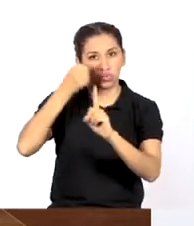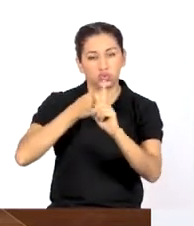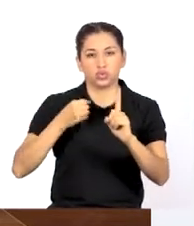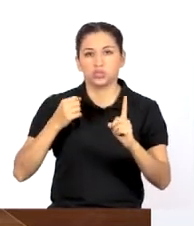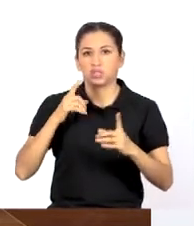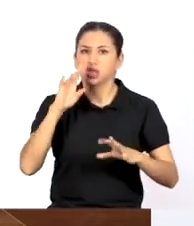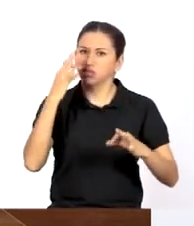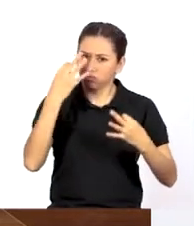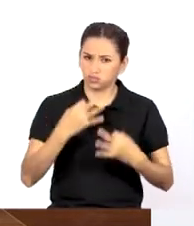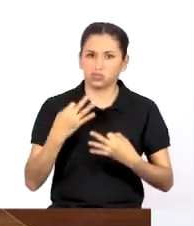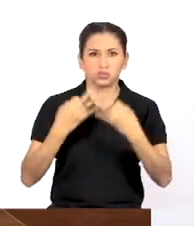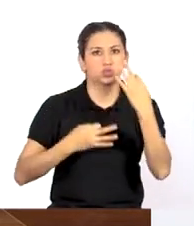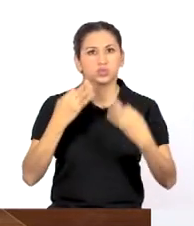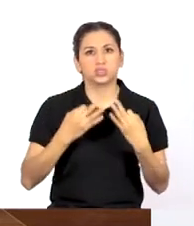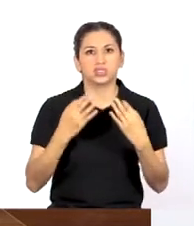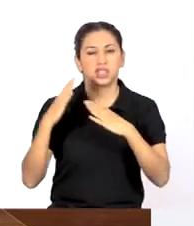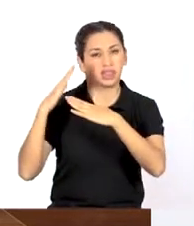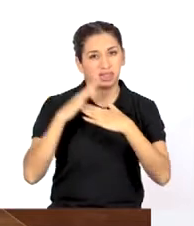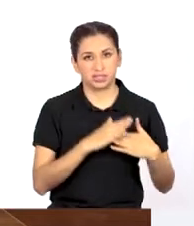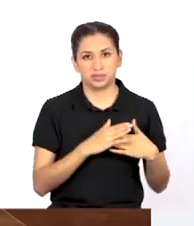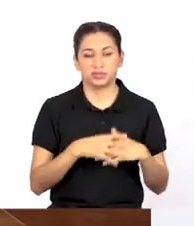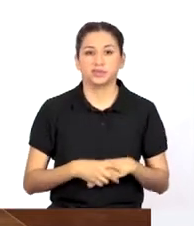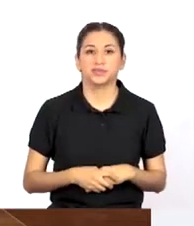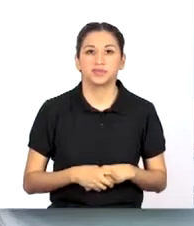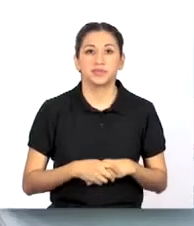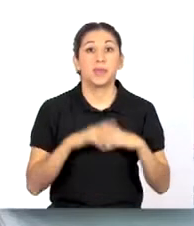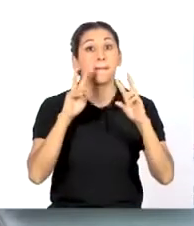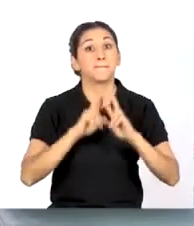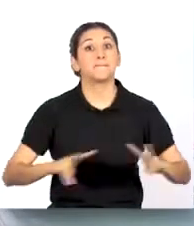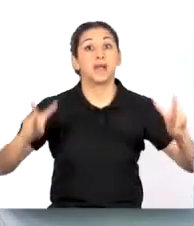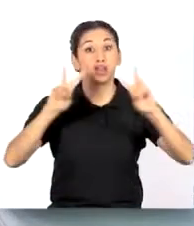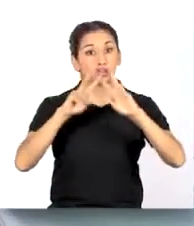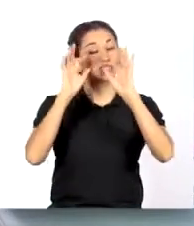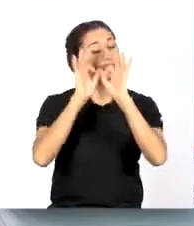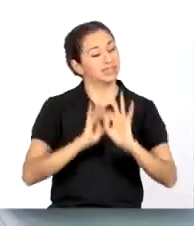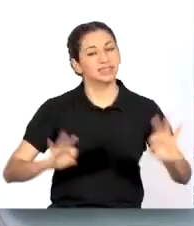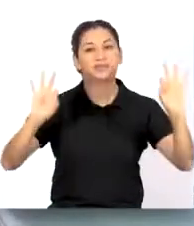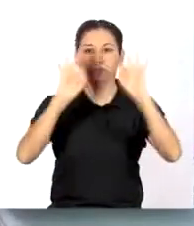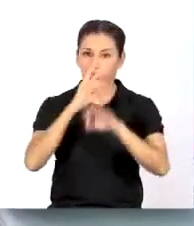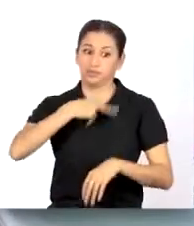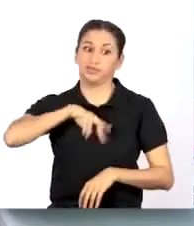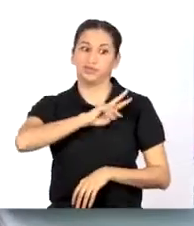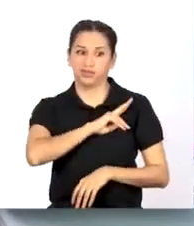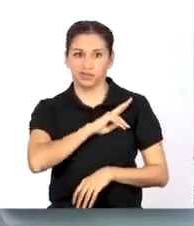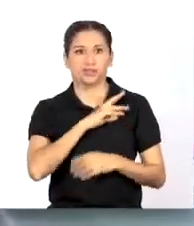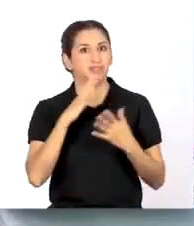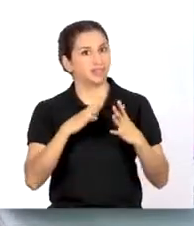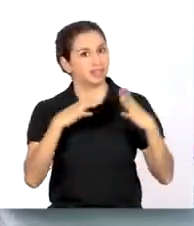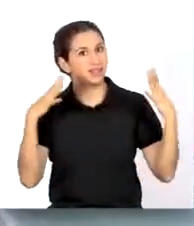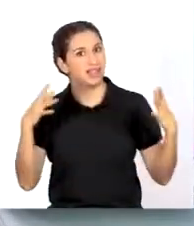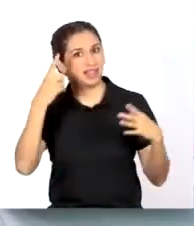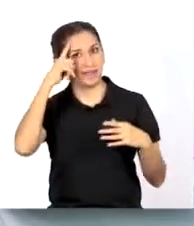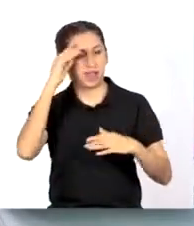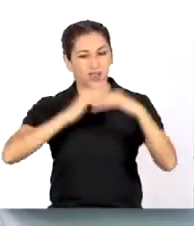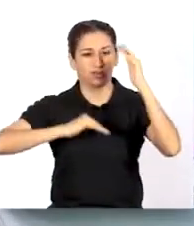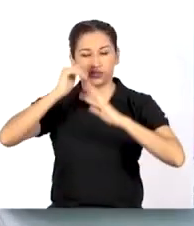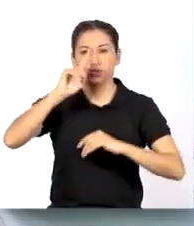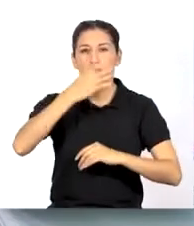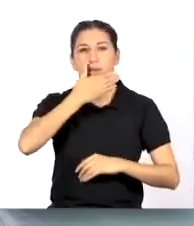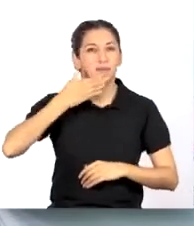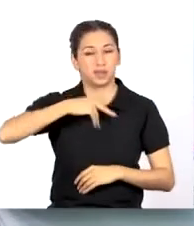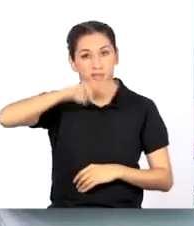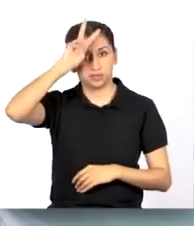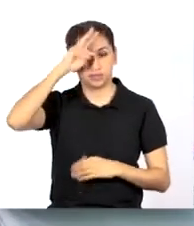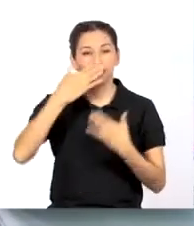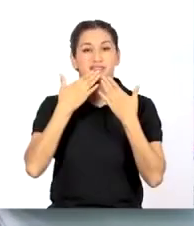lucha por las injusticias como la discriminación. Valores importantísimos para construir un mejor país.